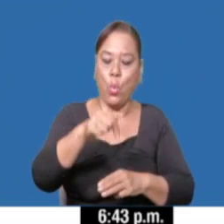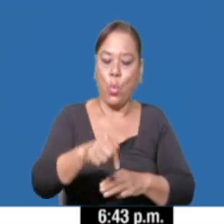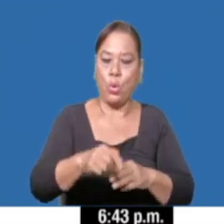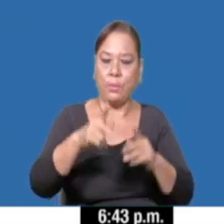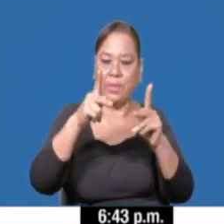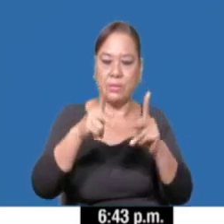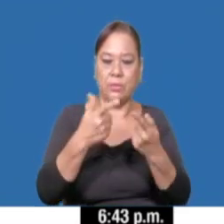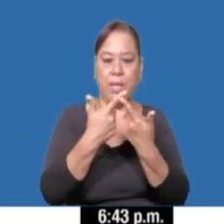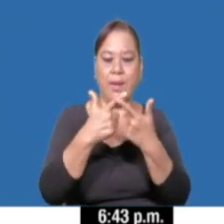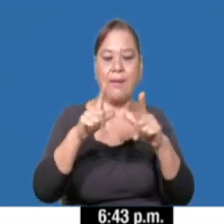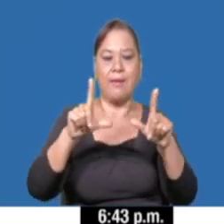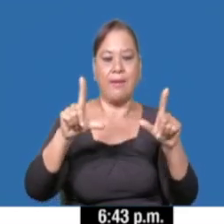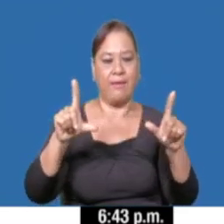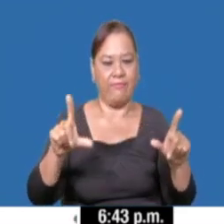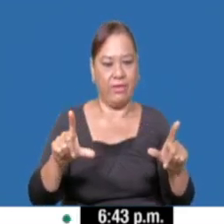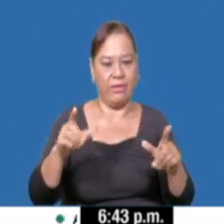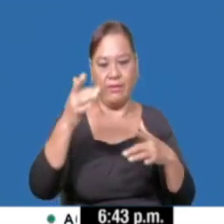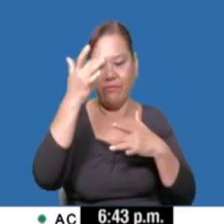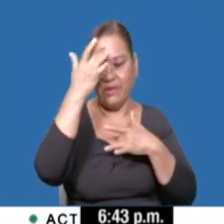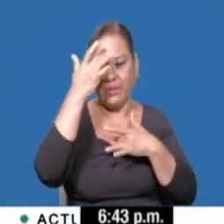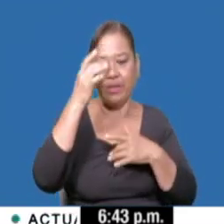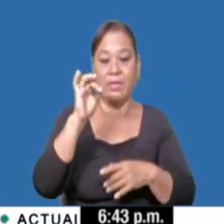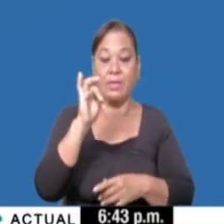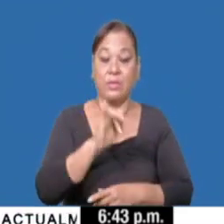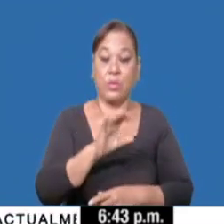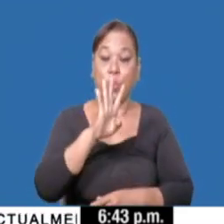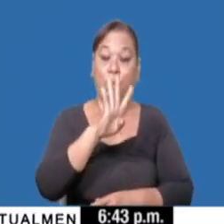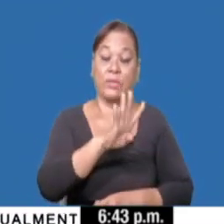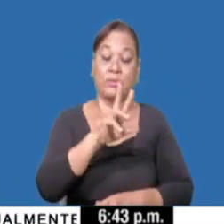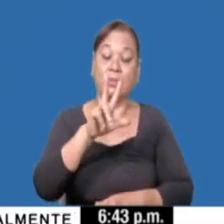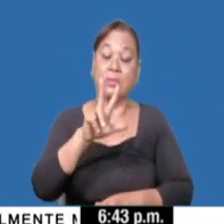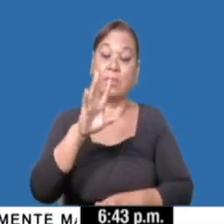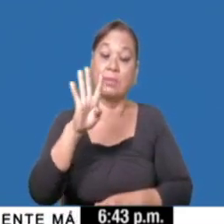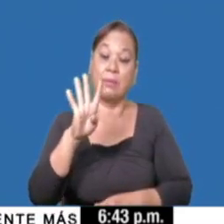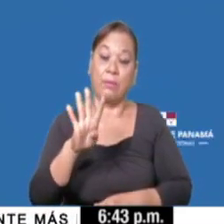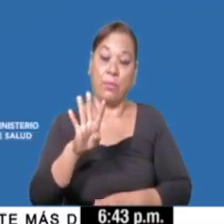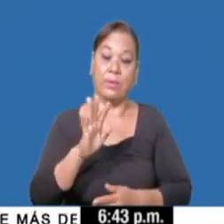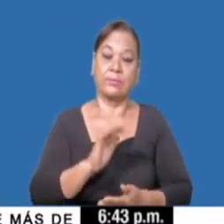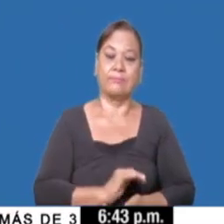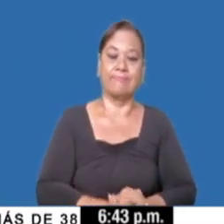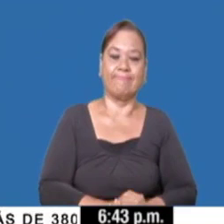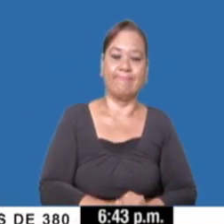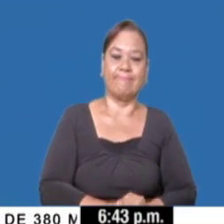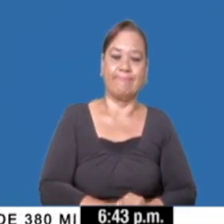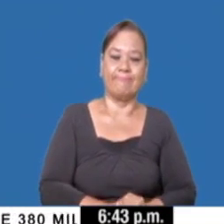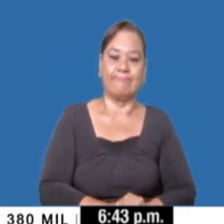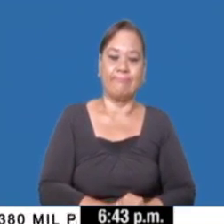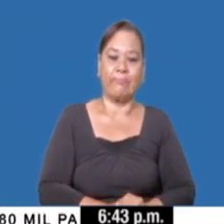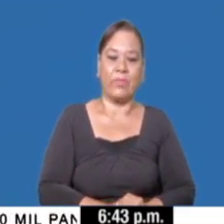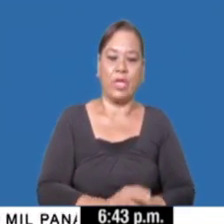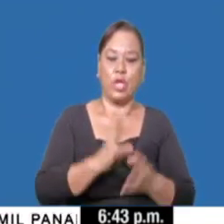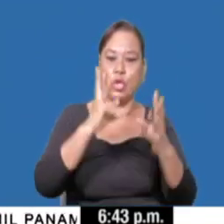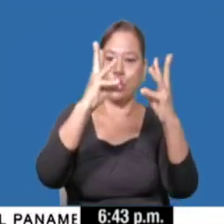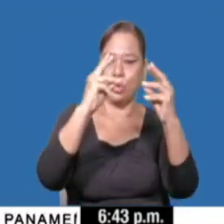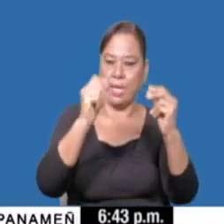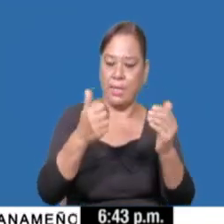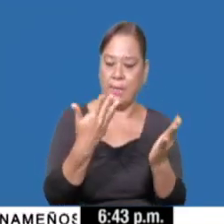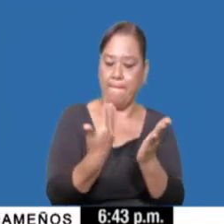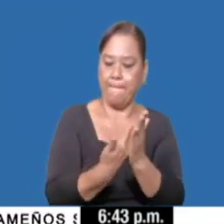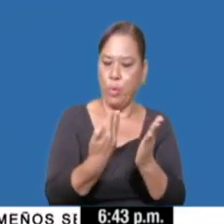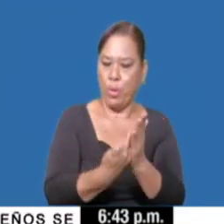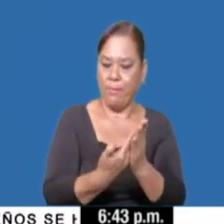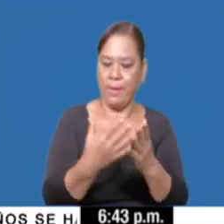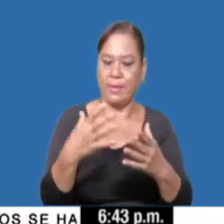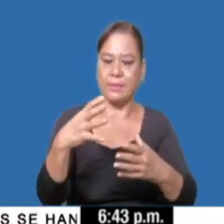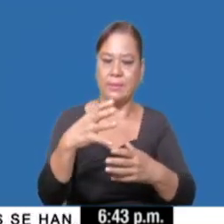hoy, 434, que sobrepasa a la cantidad de nuevos casos. Del total de pruebas realizadas a